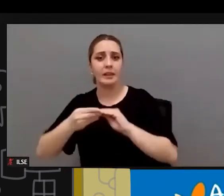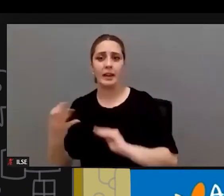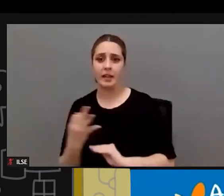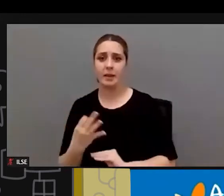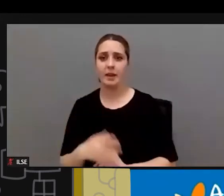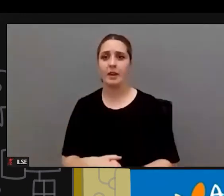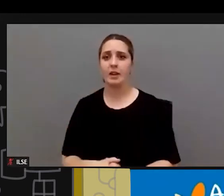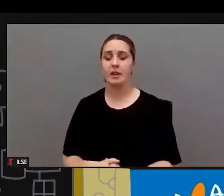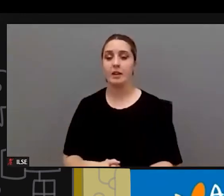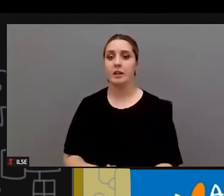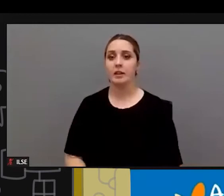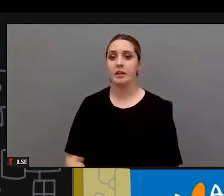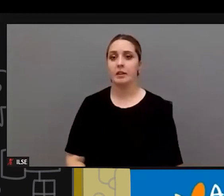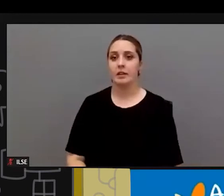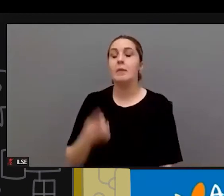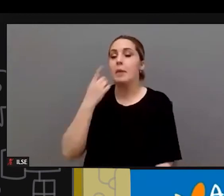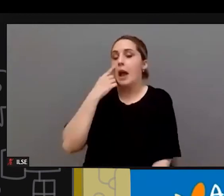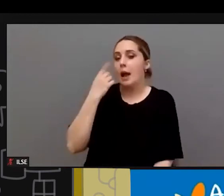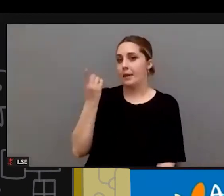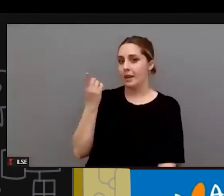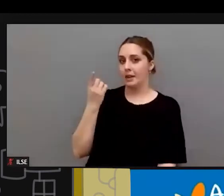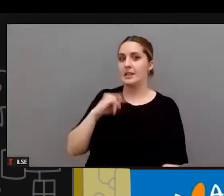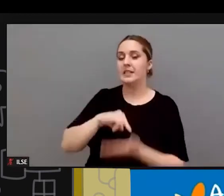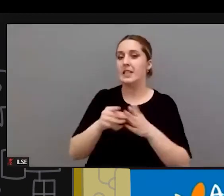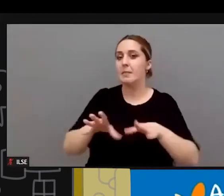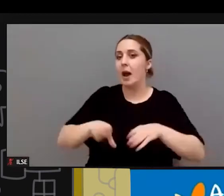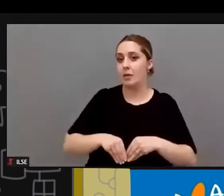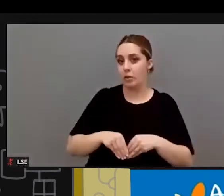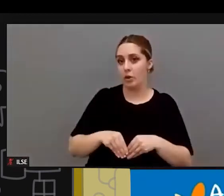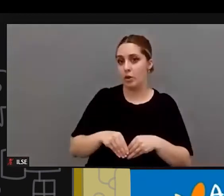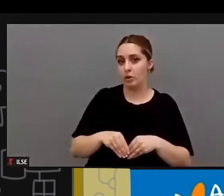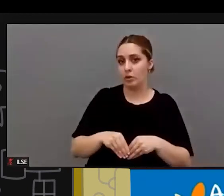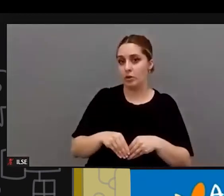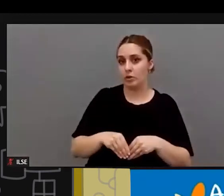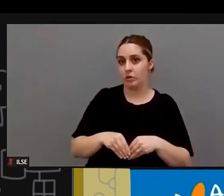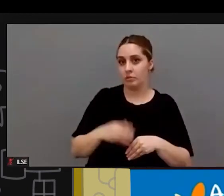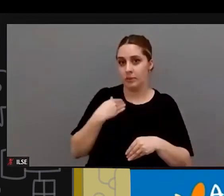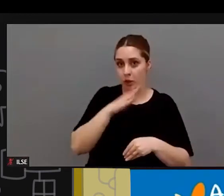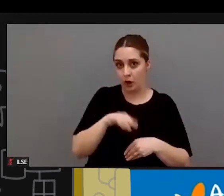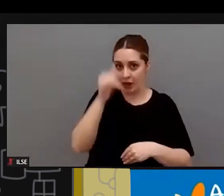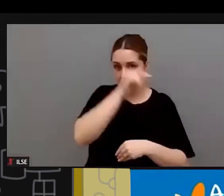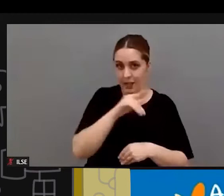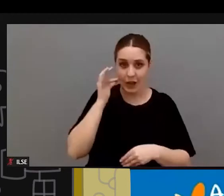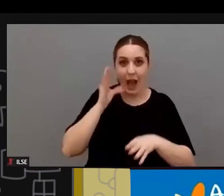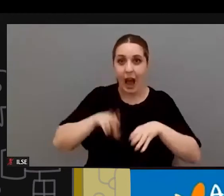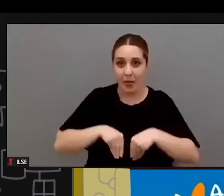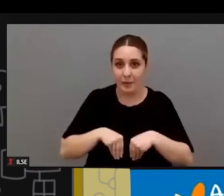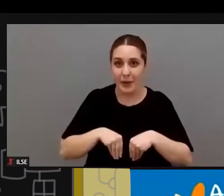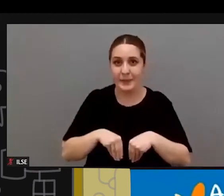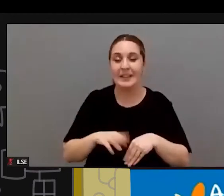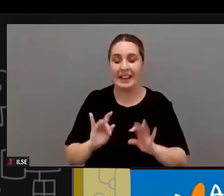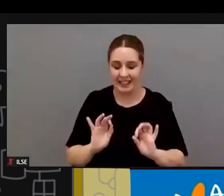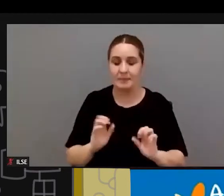es que vamos a ver el sistema de adopciones me imagino de adopciones de niños y niñas me imagino que se refiere a eso